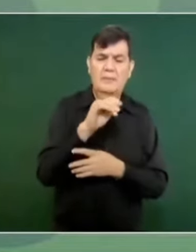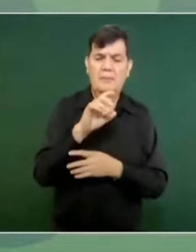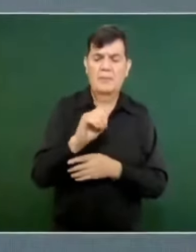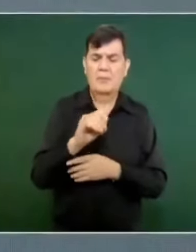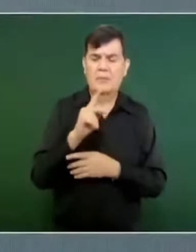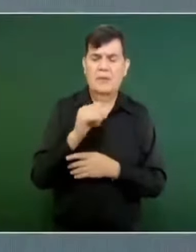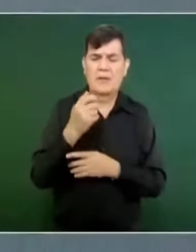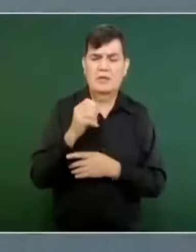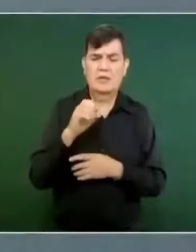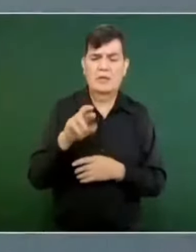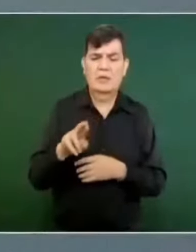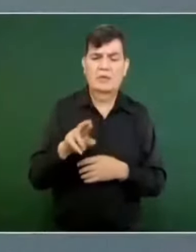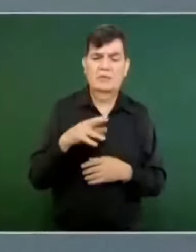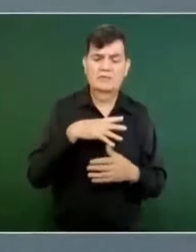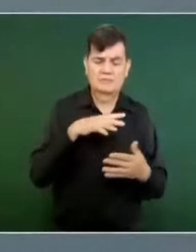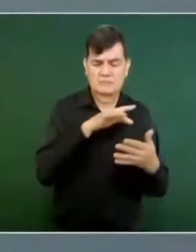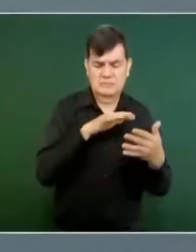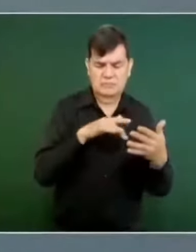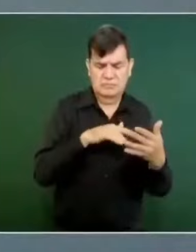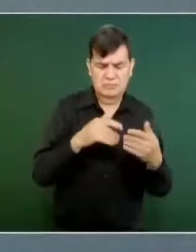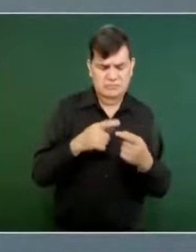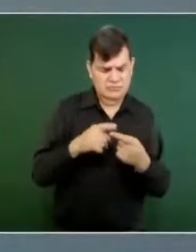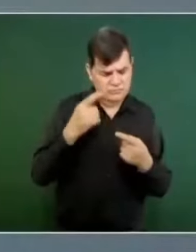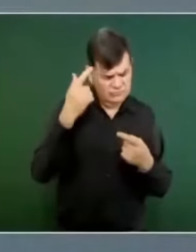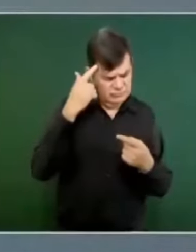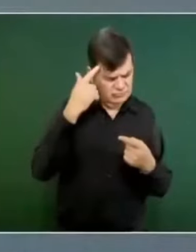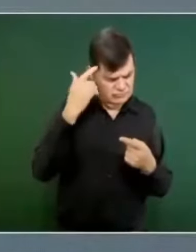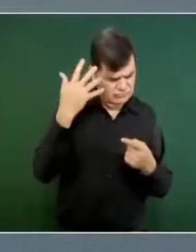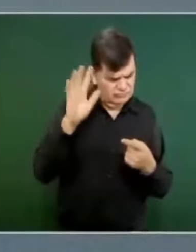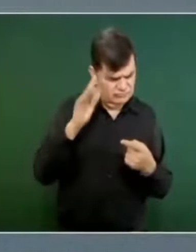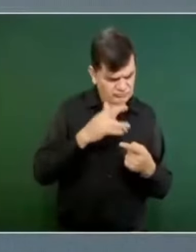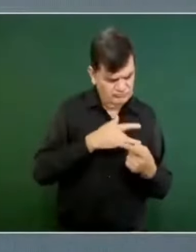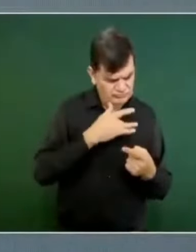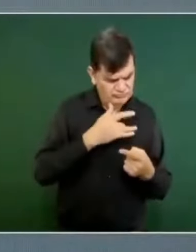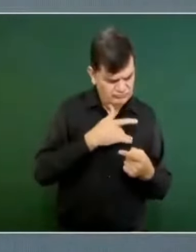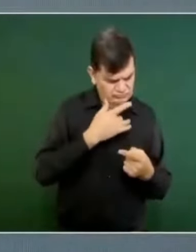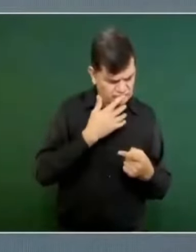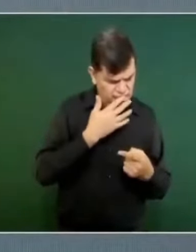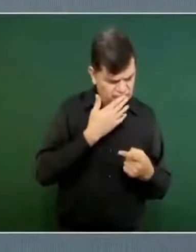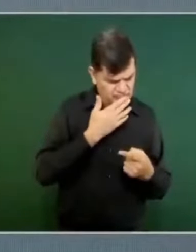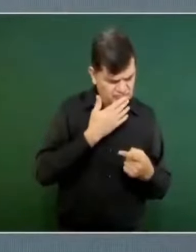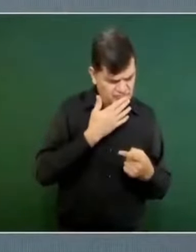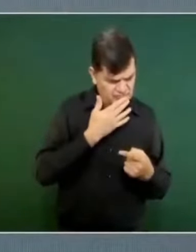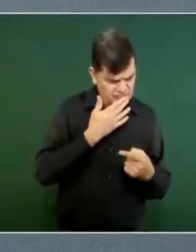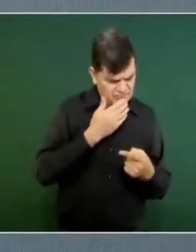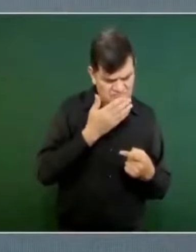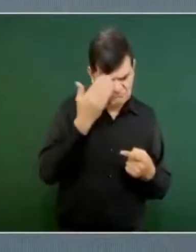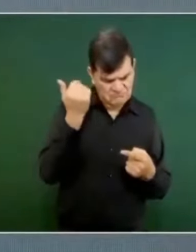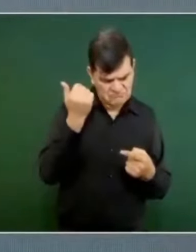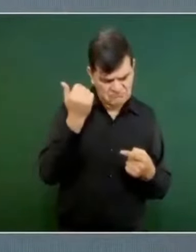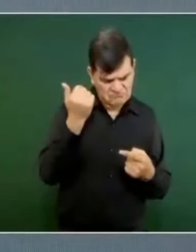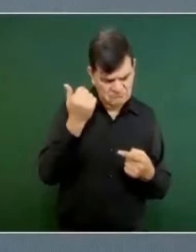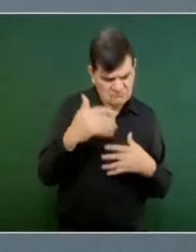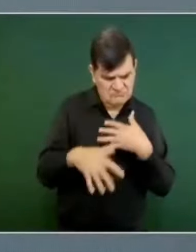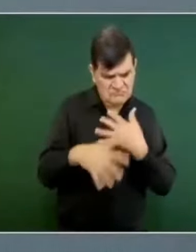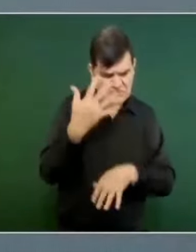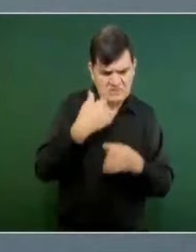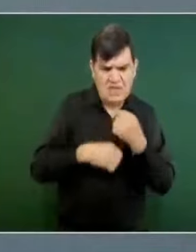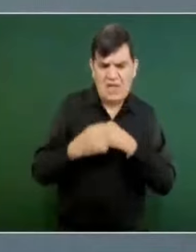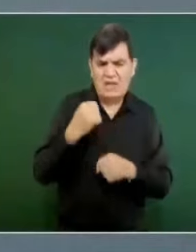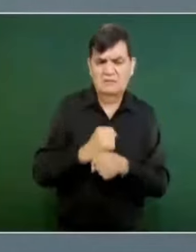Debe de haber pasado, pues no sé, como 15 años.